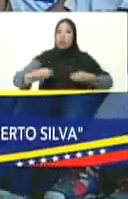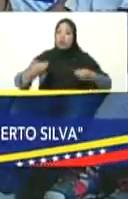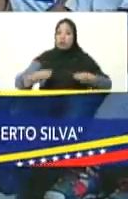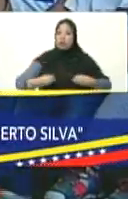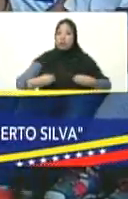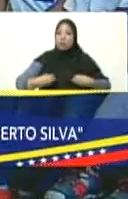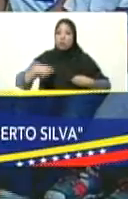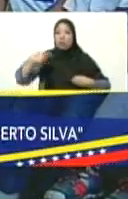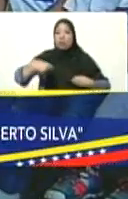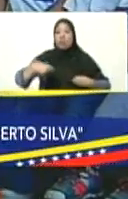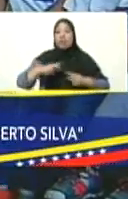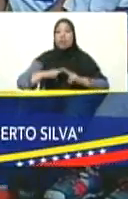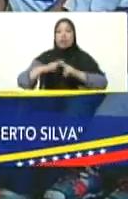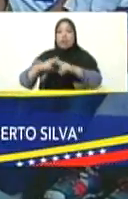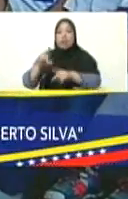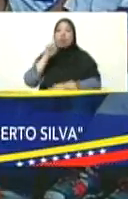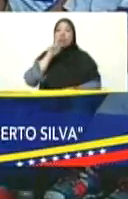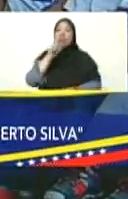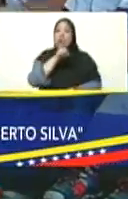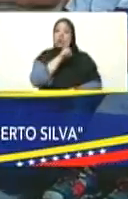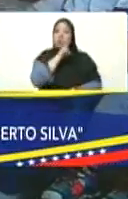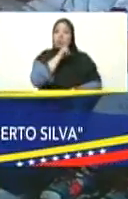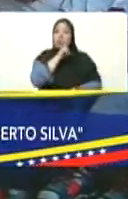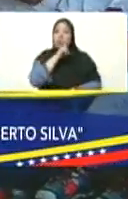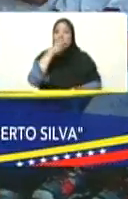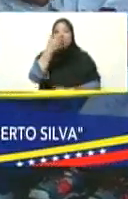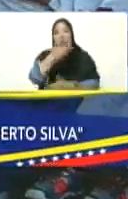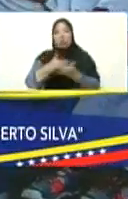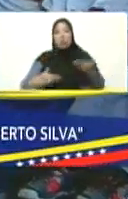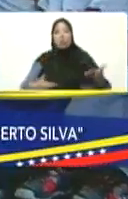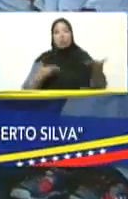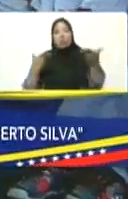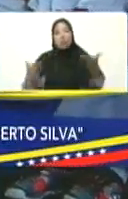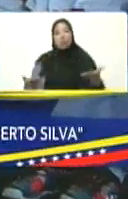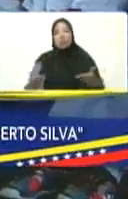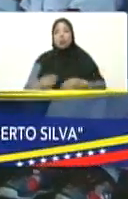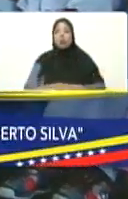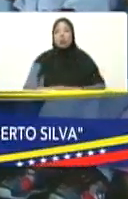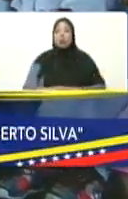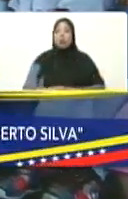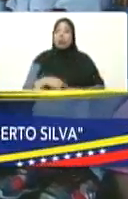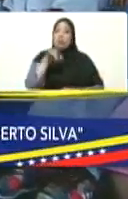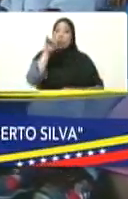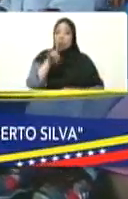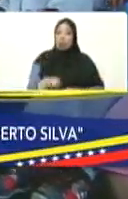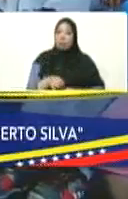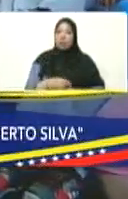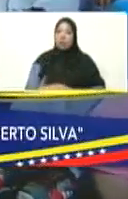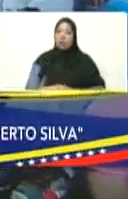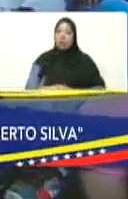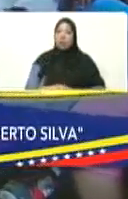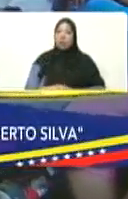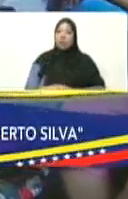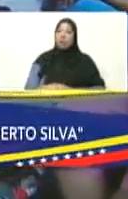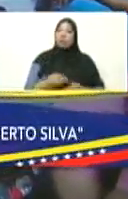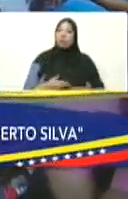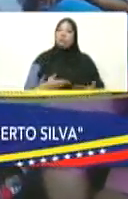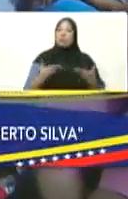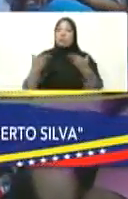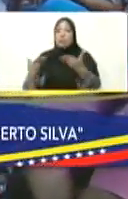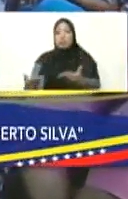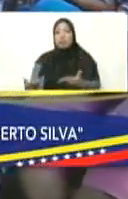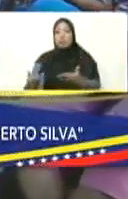aquí le hago entrega pues en su nombre el documento a Adriana y también le entregamos